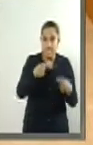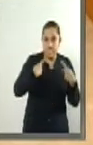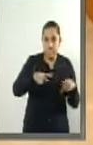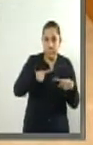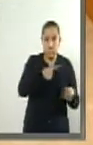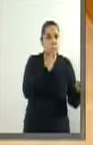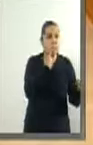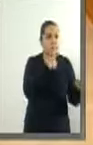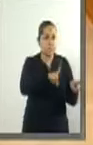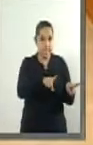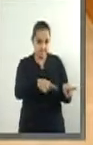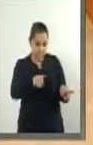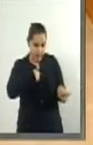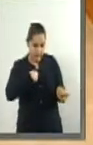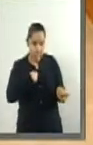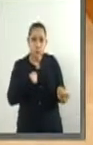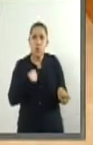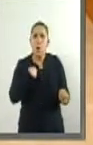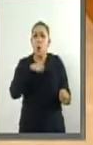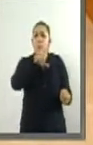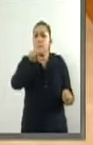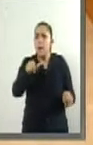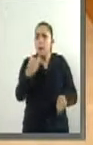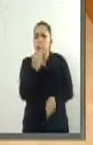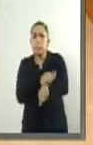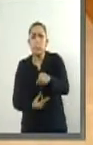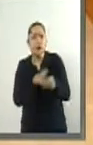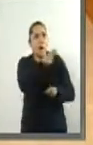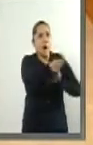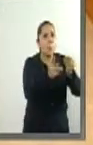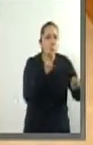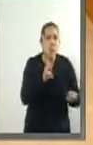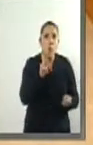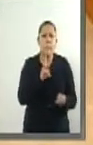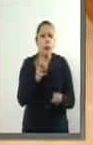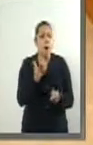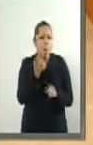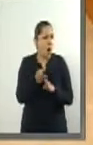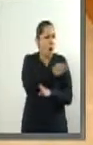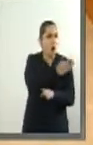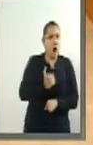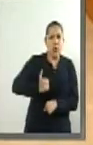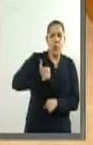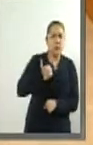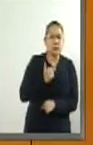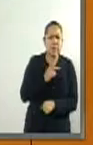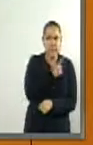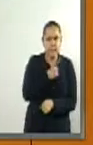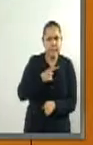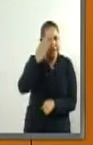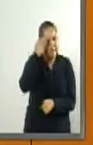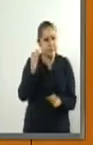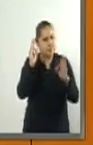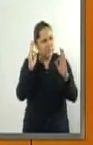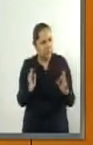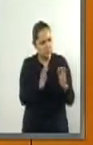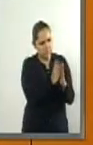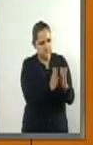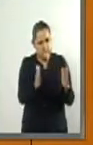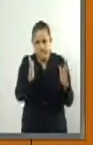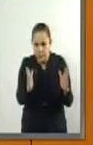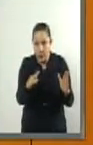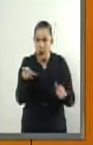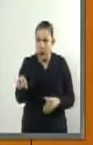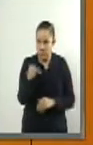momento para manifestar y ofrecer pruebas respecto de lo desahogado en su vista por el actor ya que